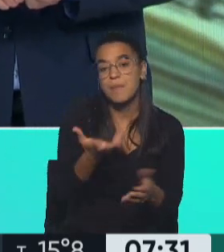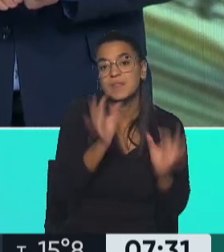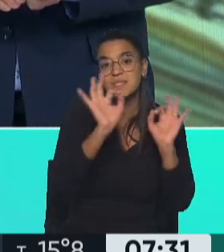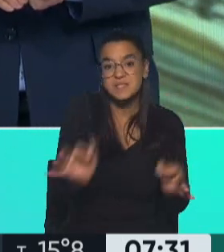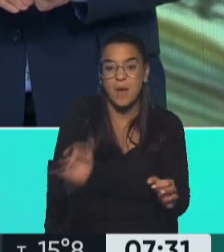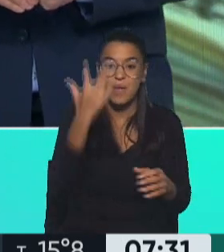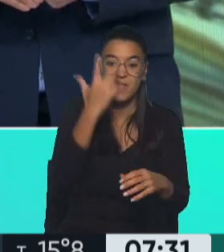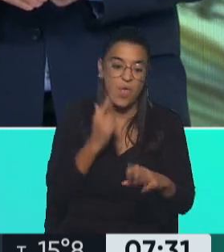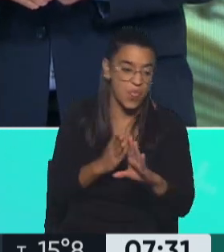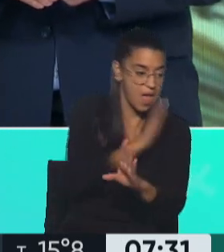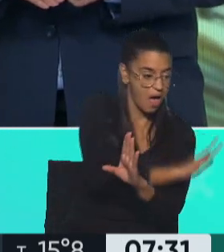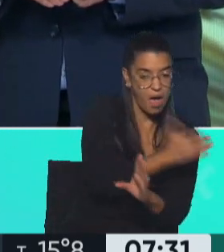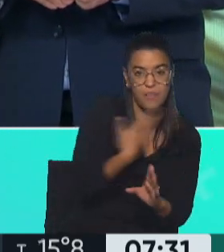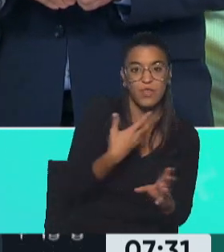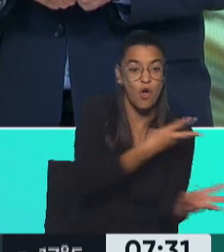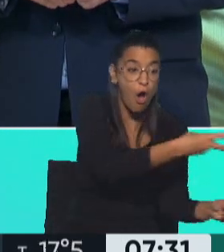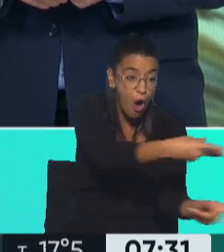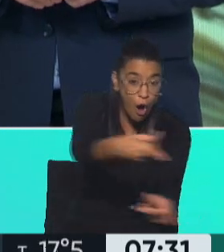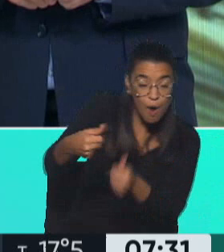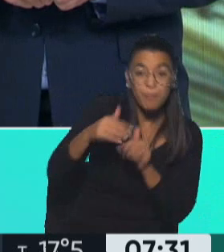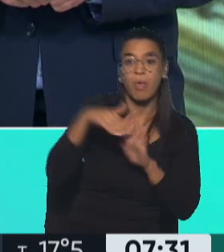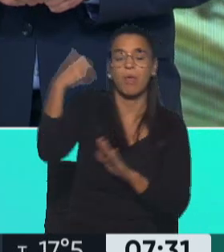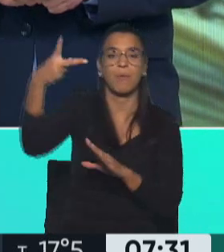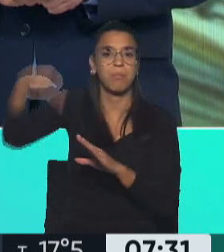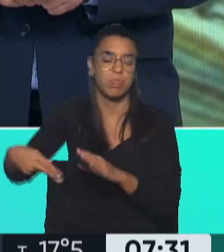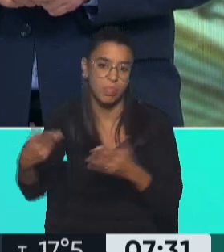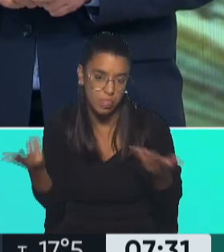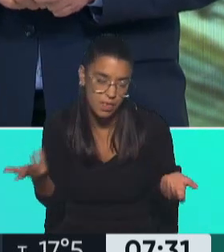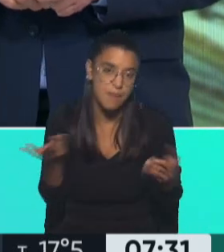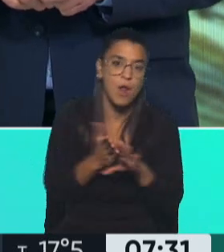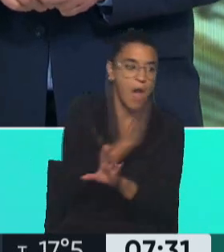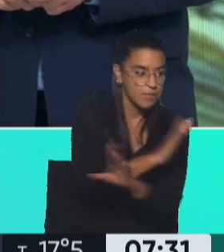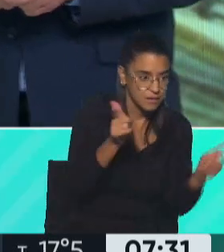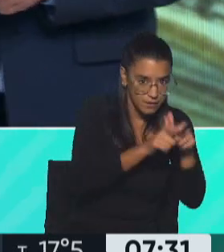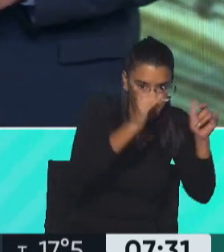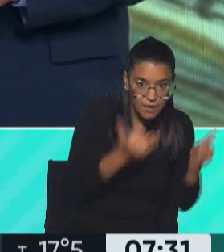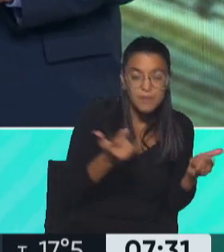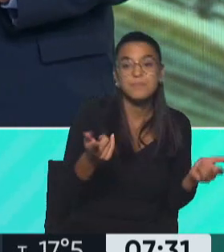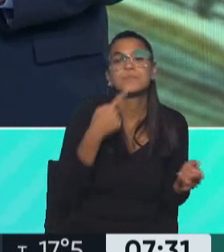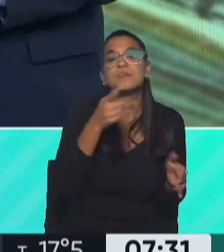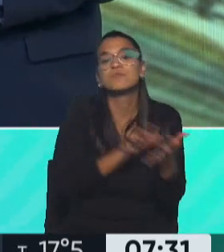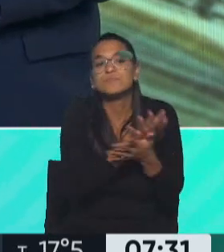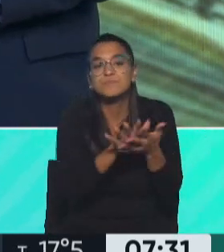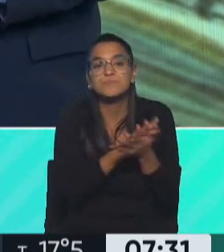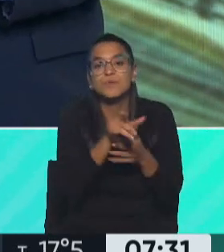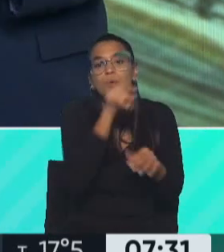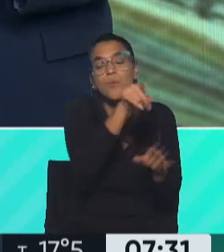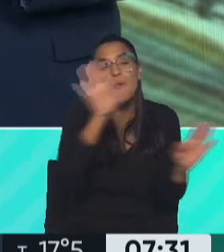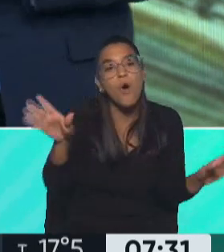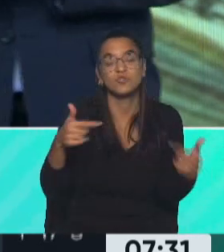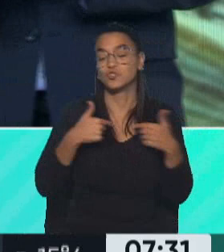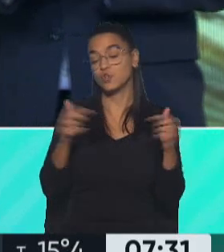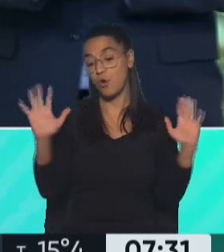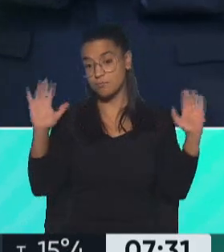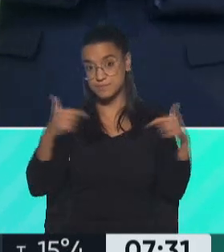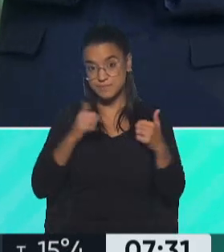señor juez, respecto a la cantidad de personas que sí compraron dólares y que habrían participado de esas reuniones. Bueno, pero esa es una maledicencia de tu parte de la cual yo no